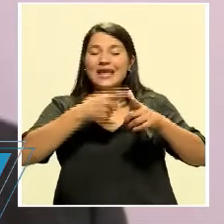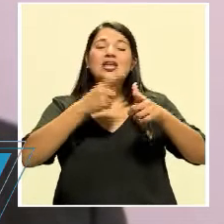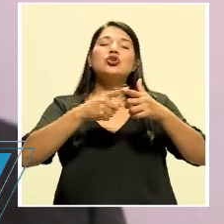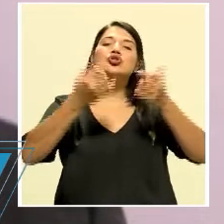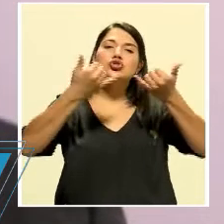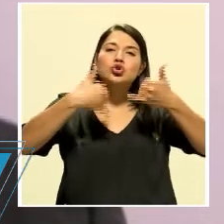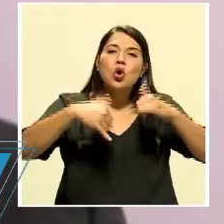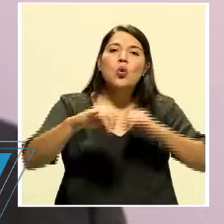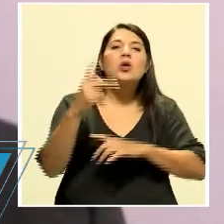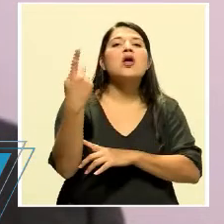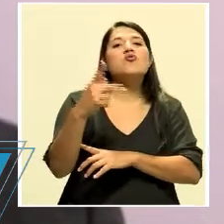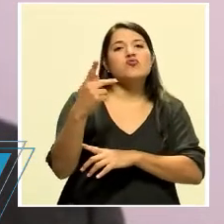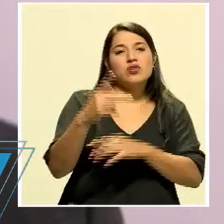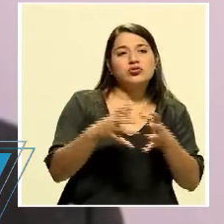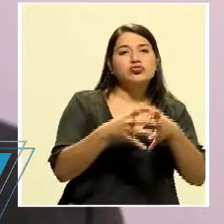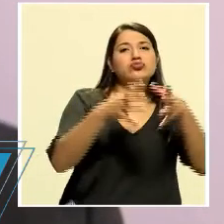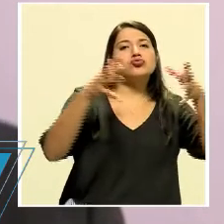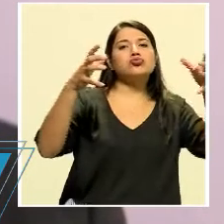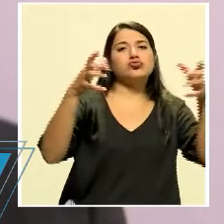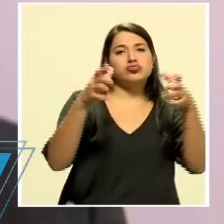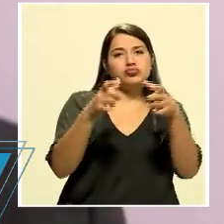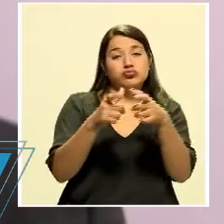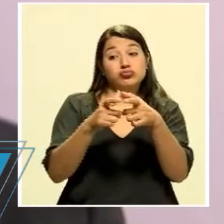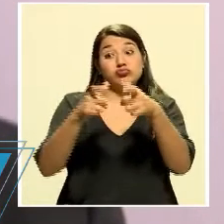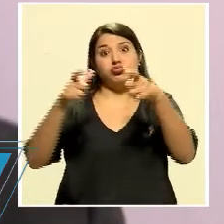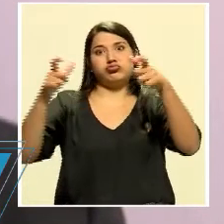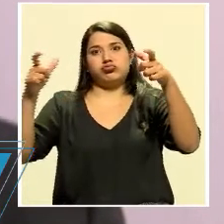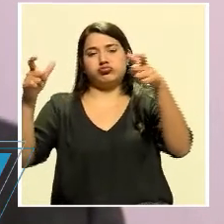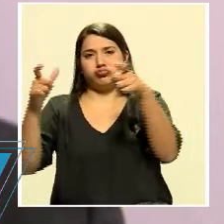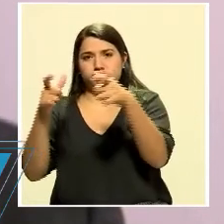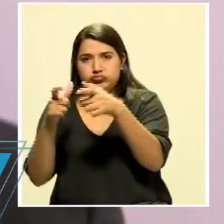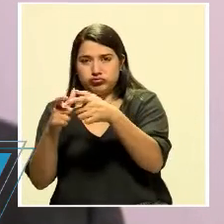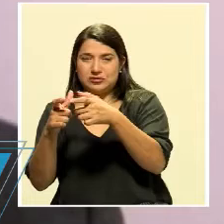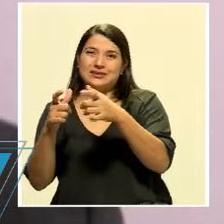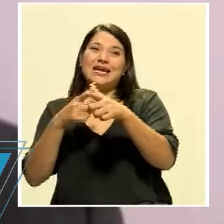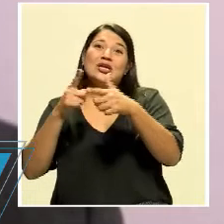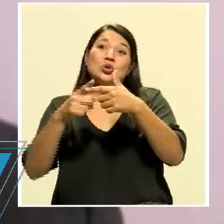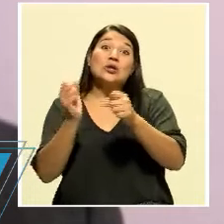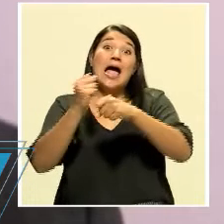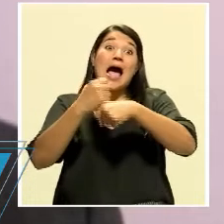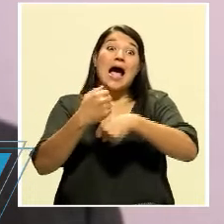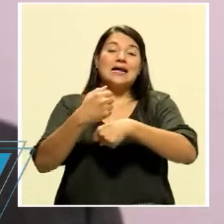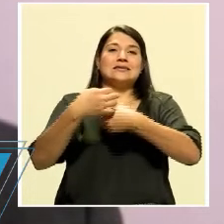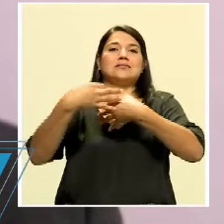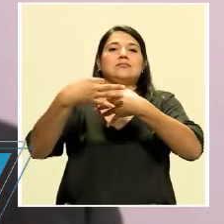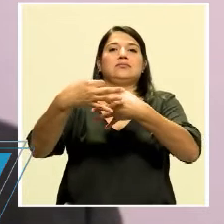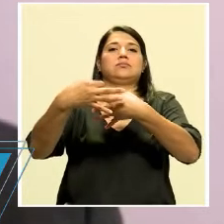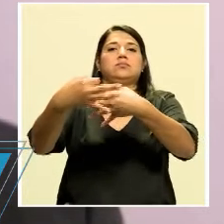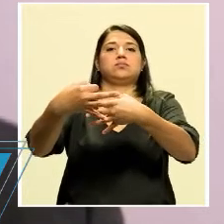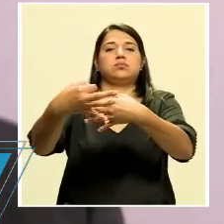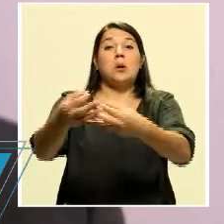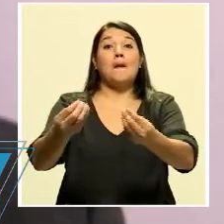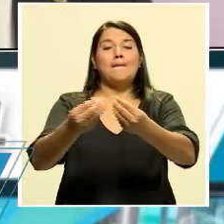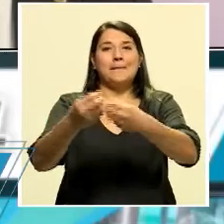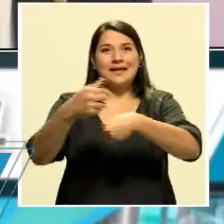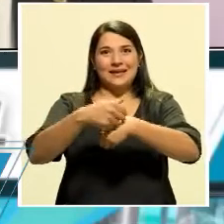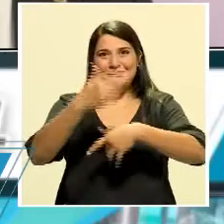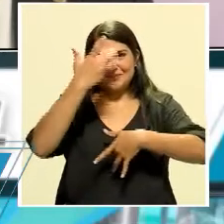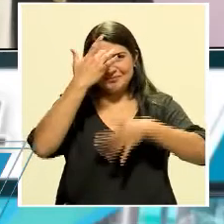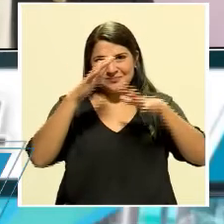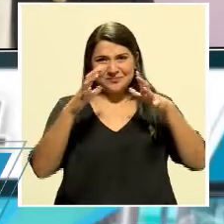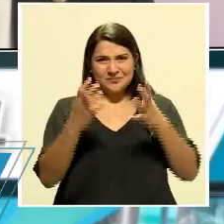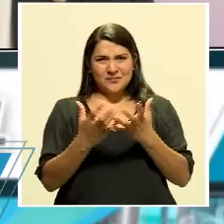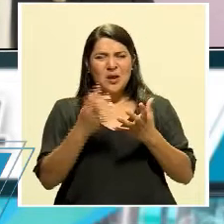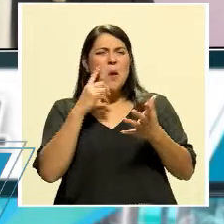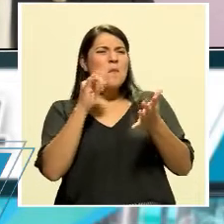riesgo de brotes o rebrotes o nuevas olas que llevan a que esto se extienda en el tiempo. Y por eso es que decimos que